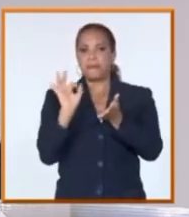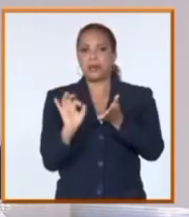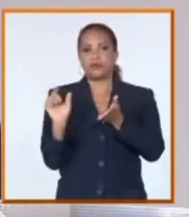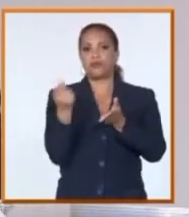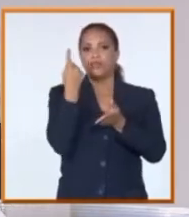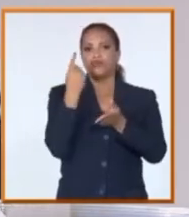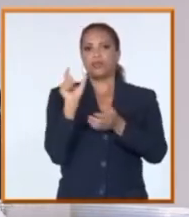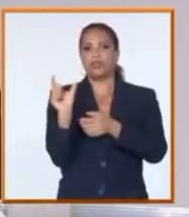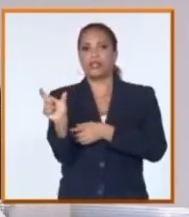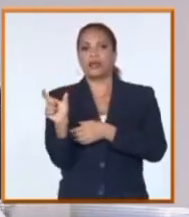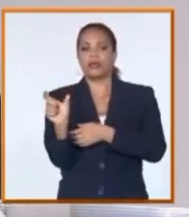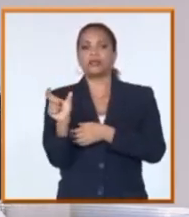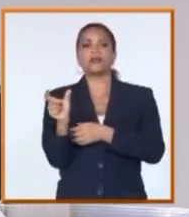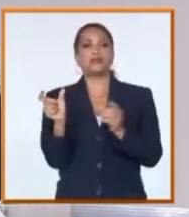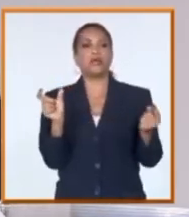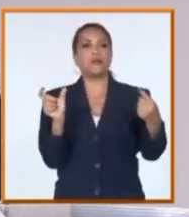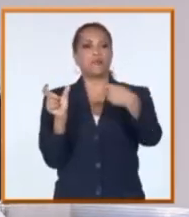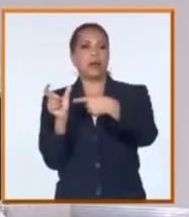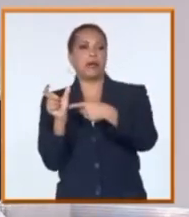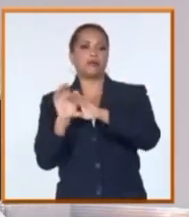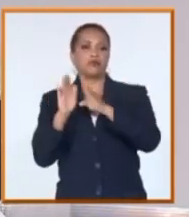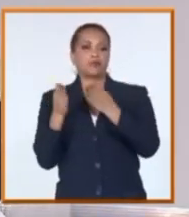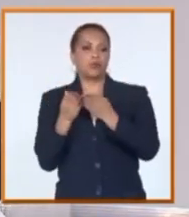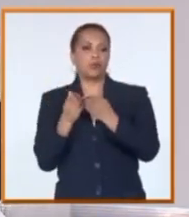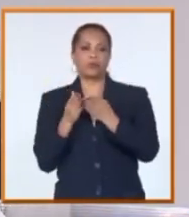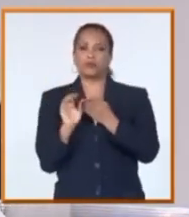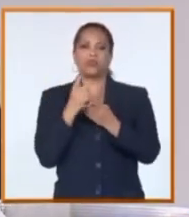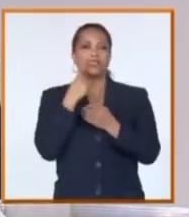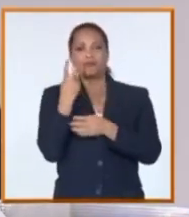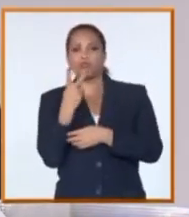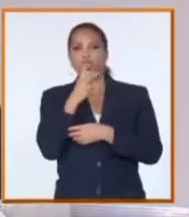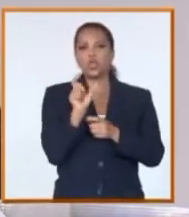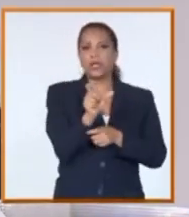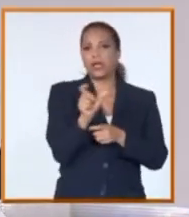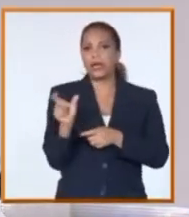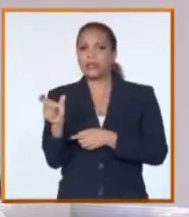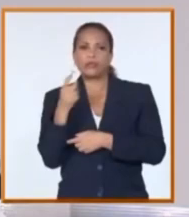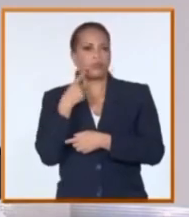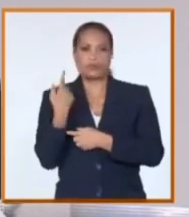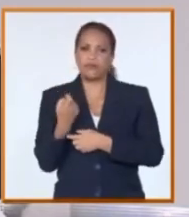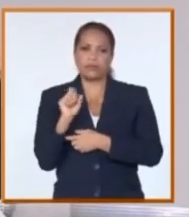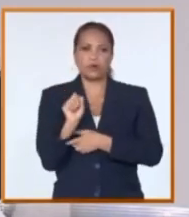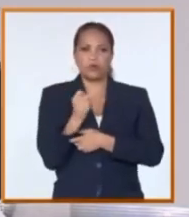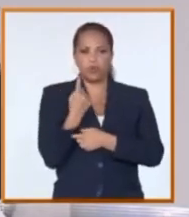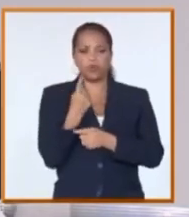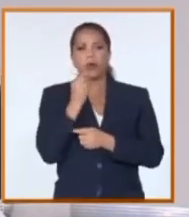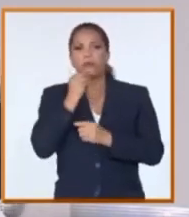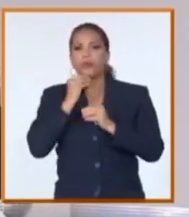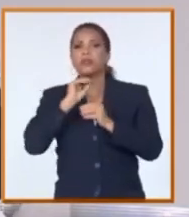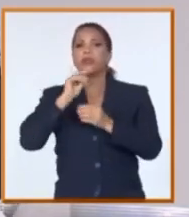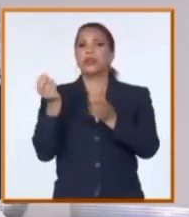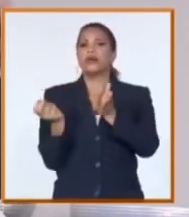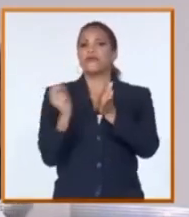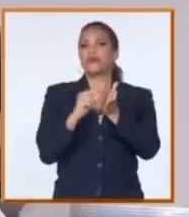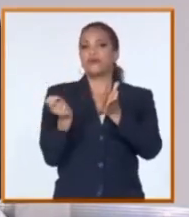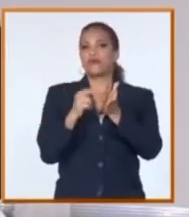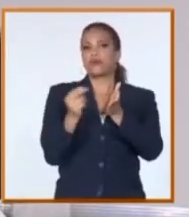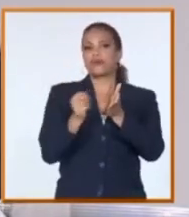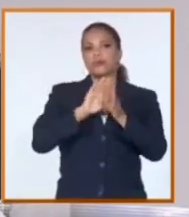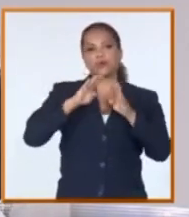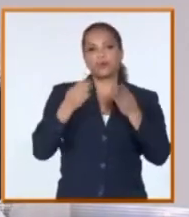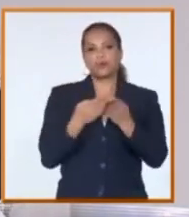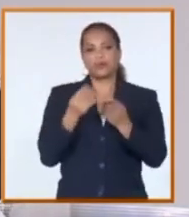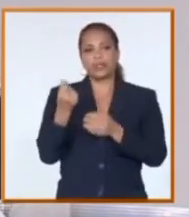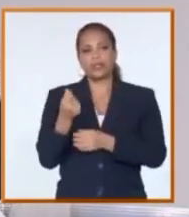comercial. Y hay mecanismos en los que eso se puede identificar, esas vías de ingreso y para nosotros también nos facilita el hecho de que no tengamos que hacer una